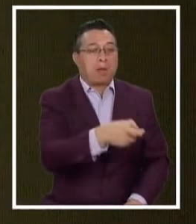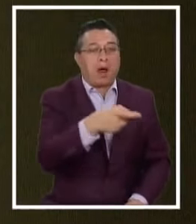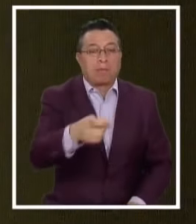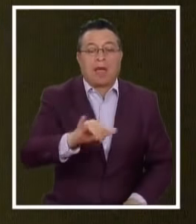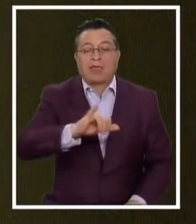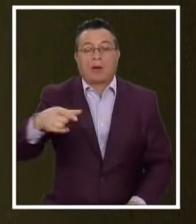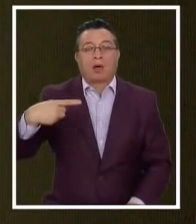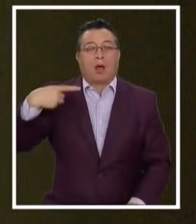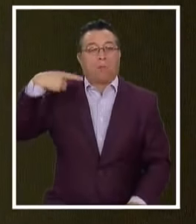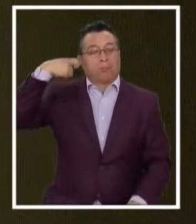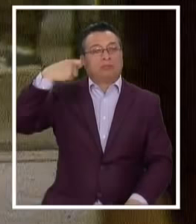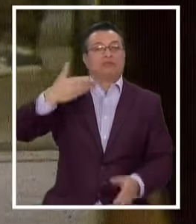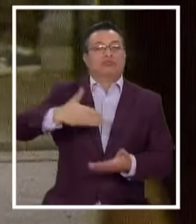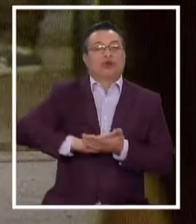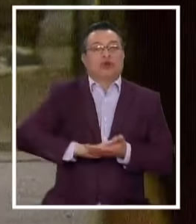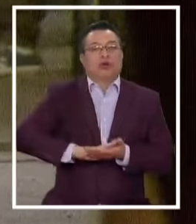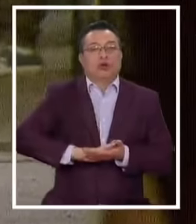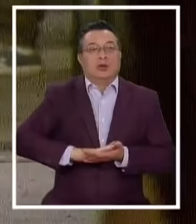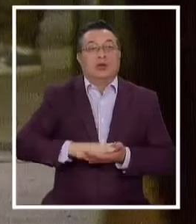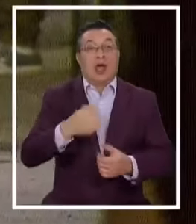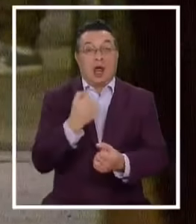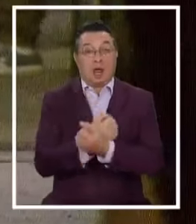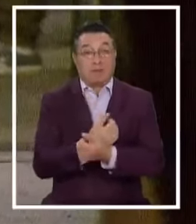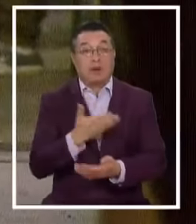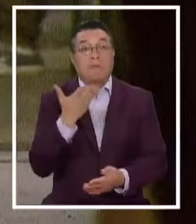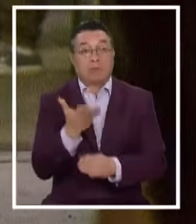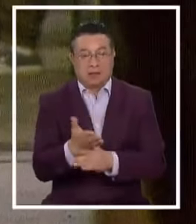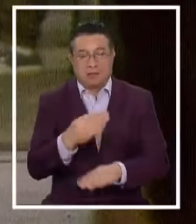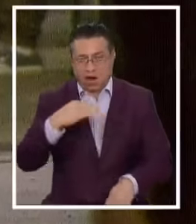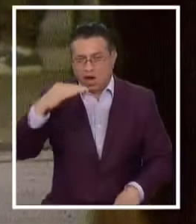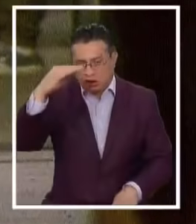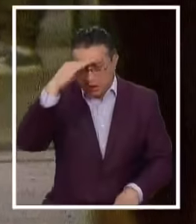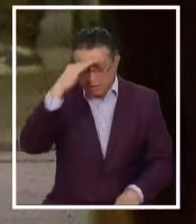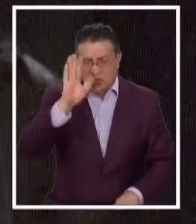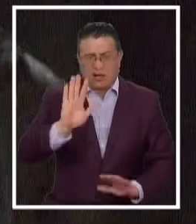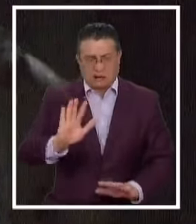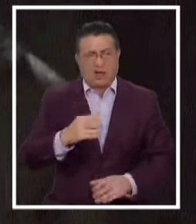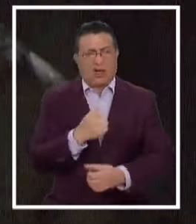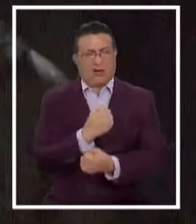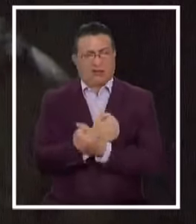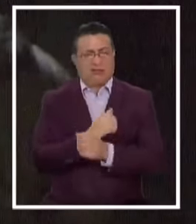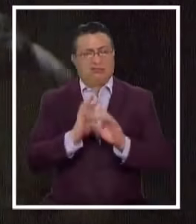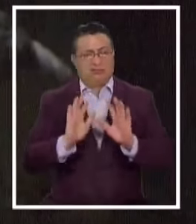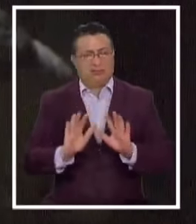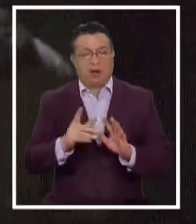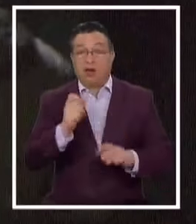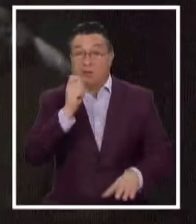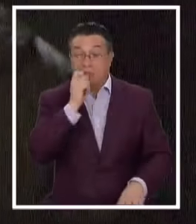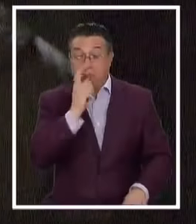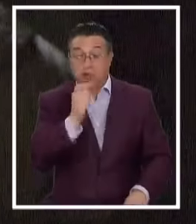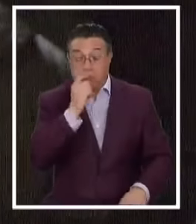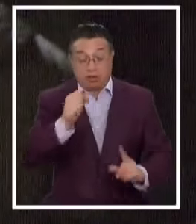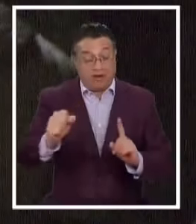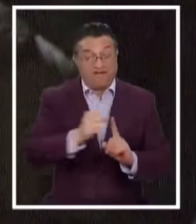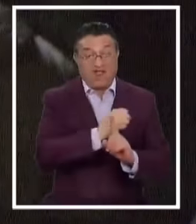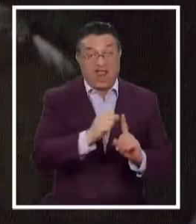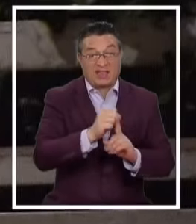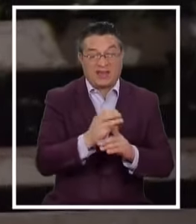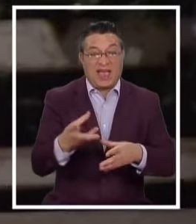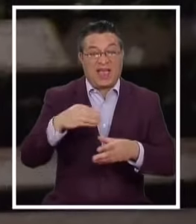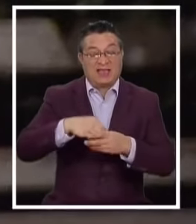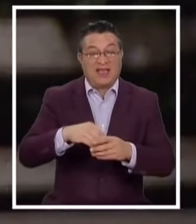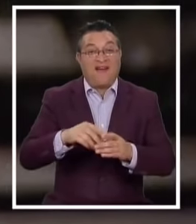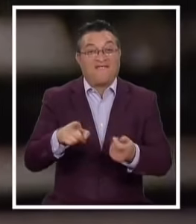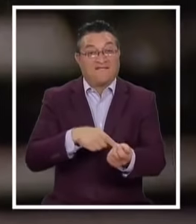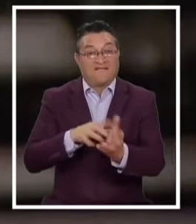luego se quitó la vida Desde carabineros Piden seguir confiando En la institución Más aún Cuando las denuncias Por violencia intrafamiliar